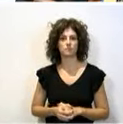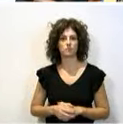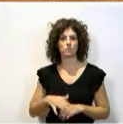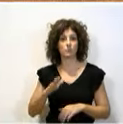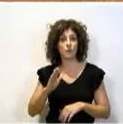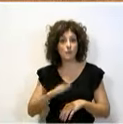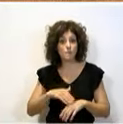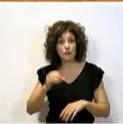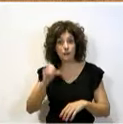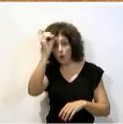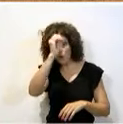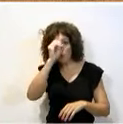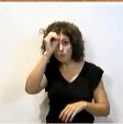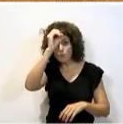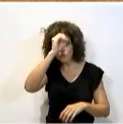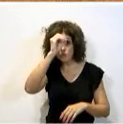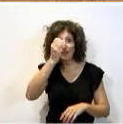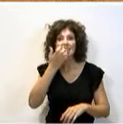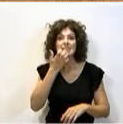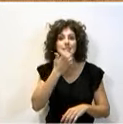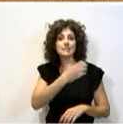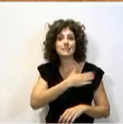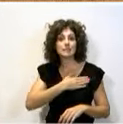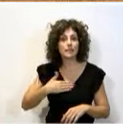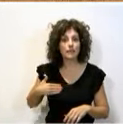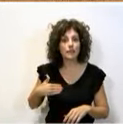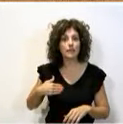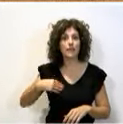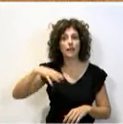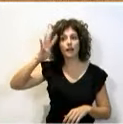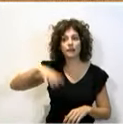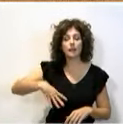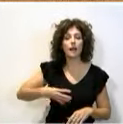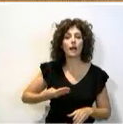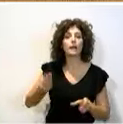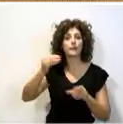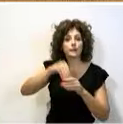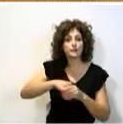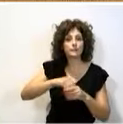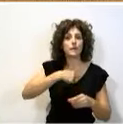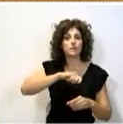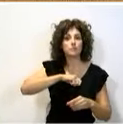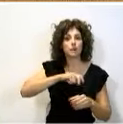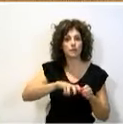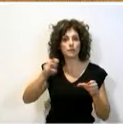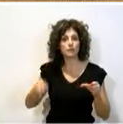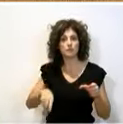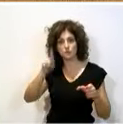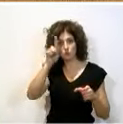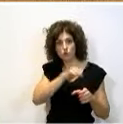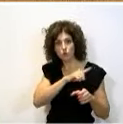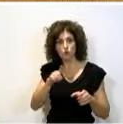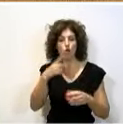emitir la opinión de si quieren los catalanes formar parte de España o no, no.